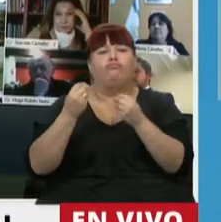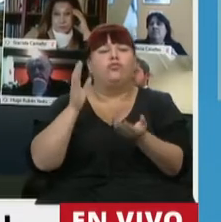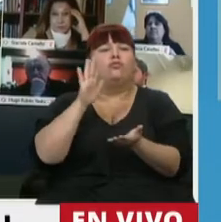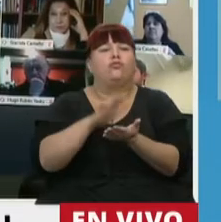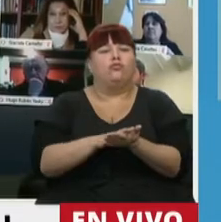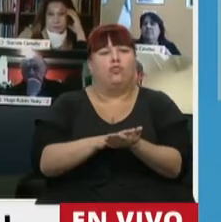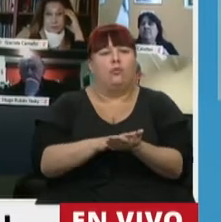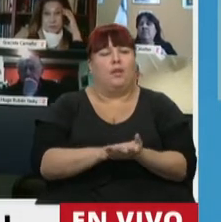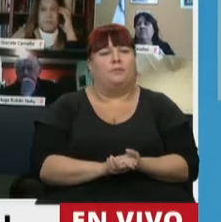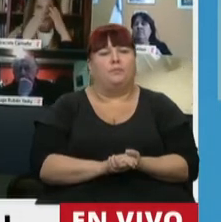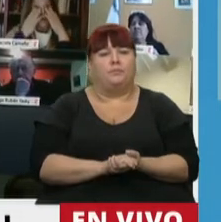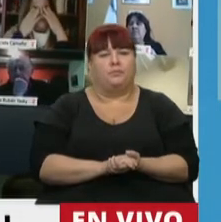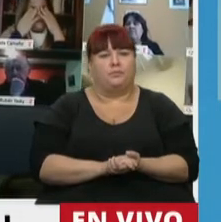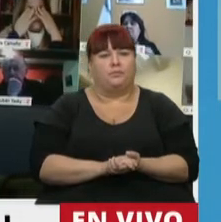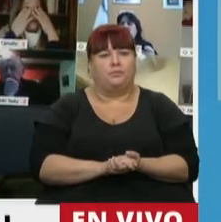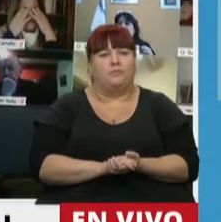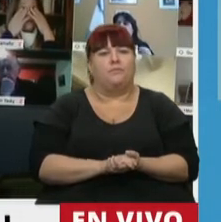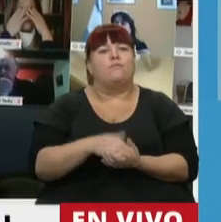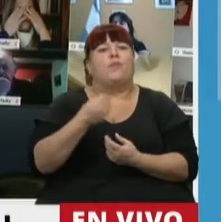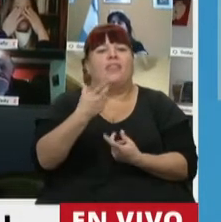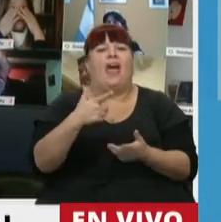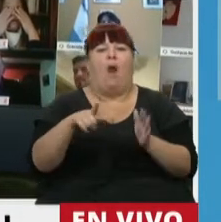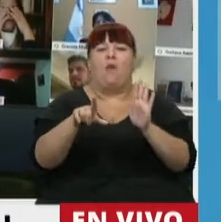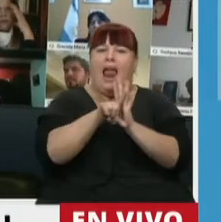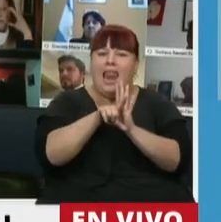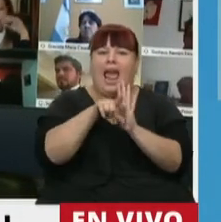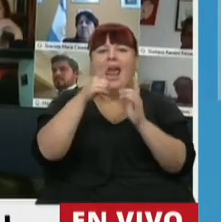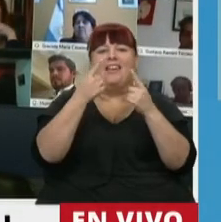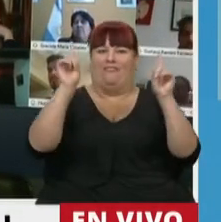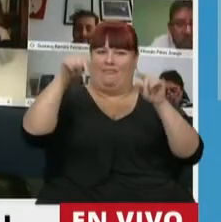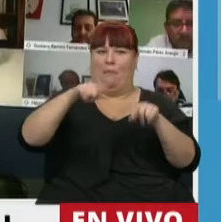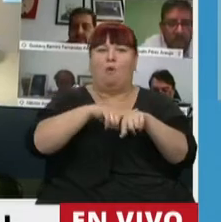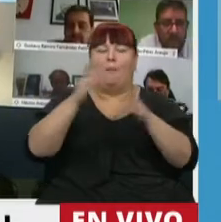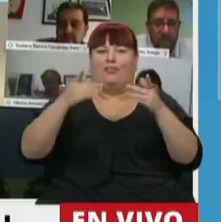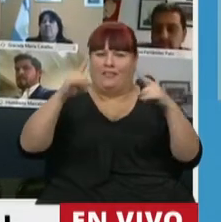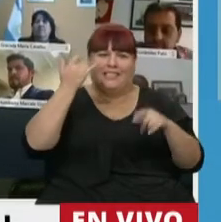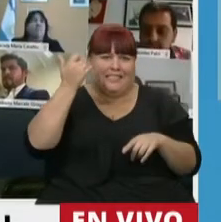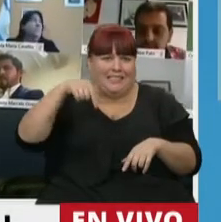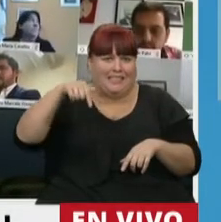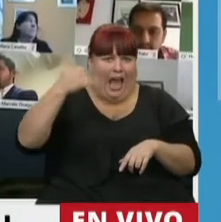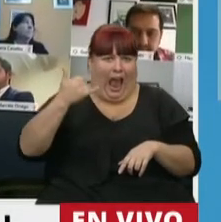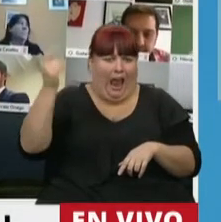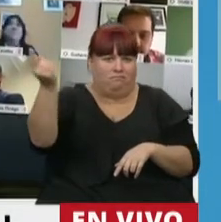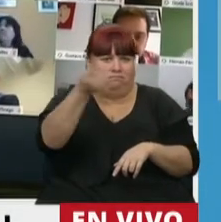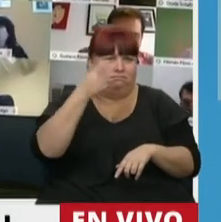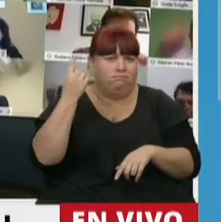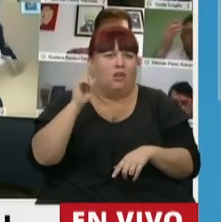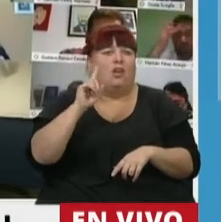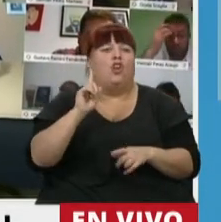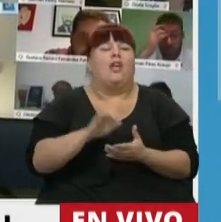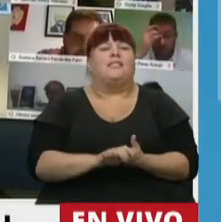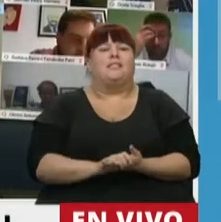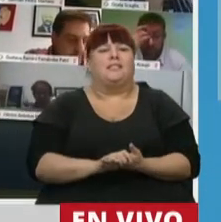tiene que ver con darle un marco normativo a la excepcionalidad, algo que ya está ocurriendo, que no tiene